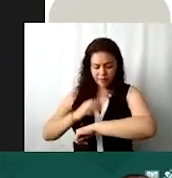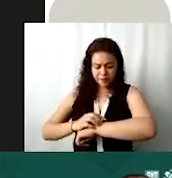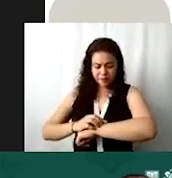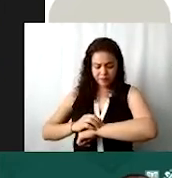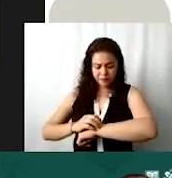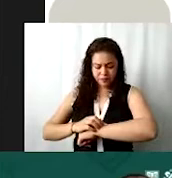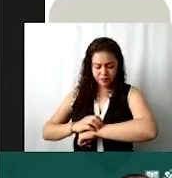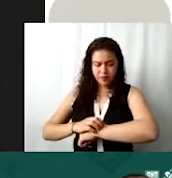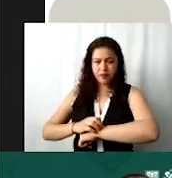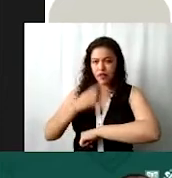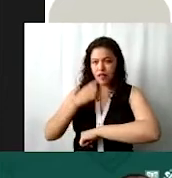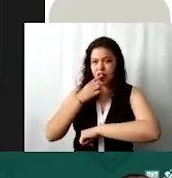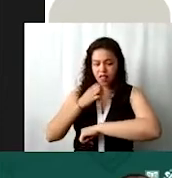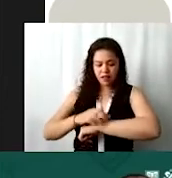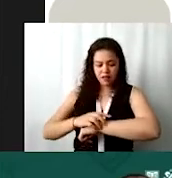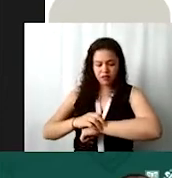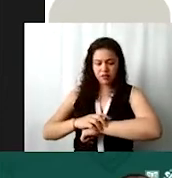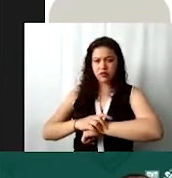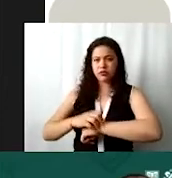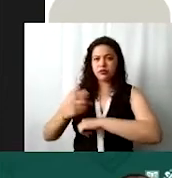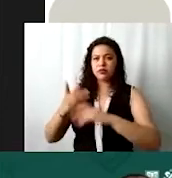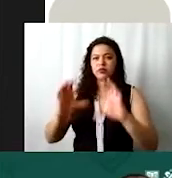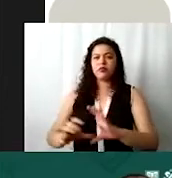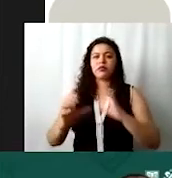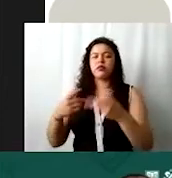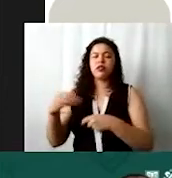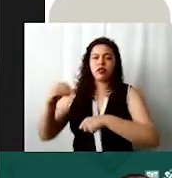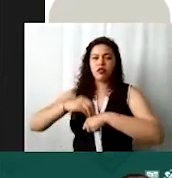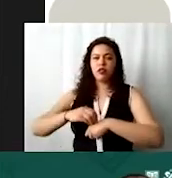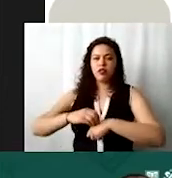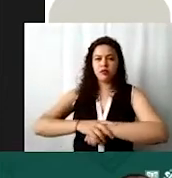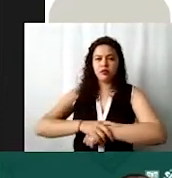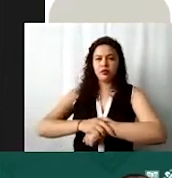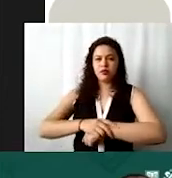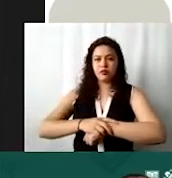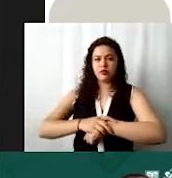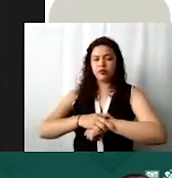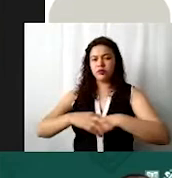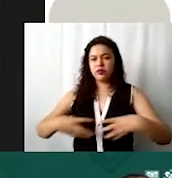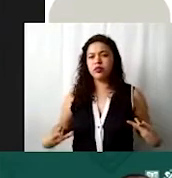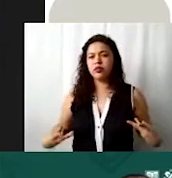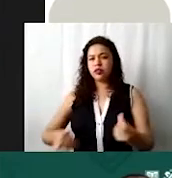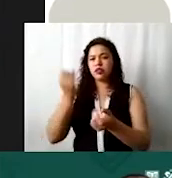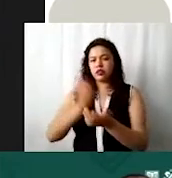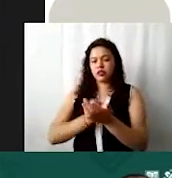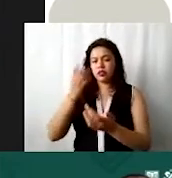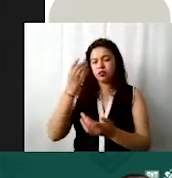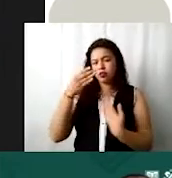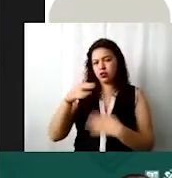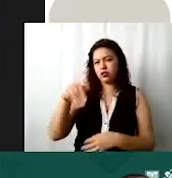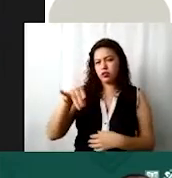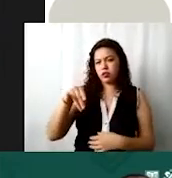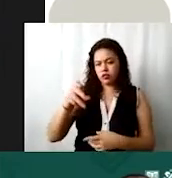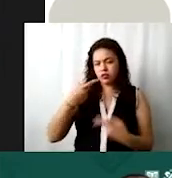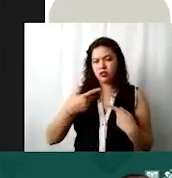por sueldos que es un procurador de fondos aquí meterías este el gasto del impuesto sobre nómina de esa persona las